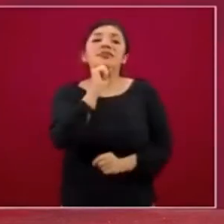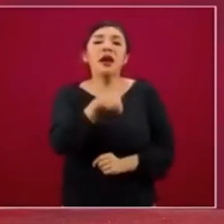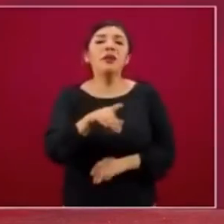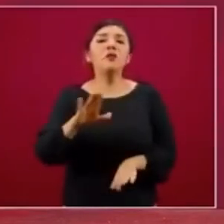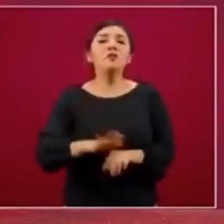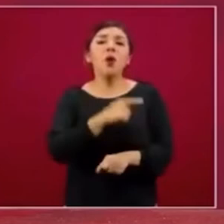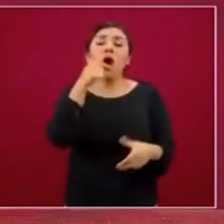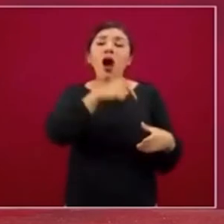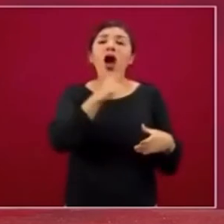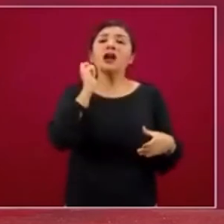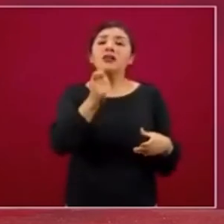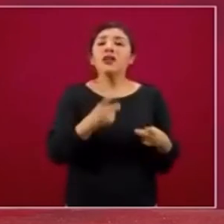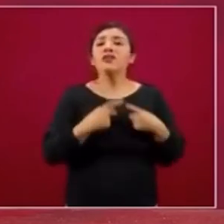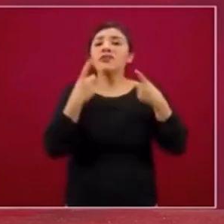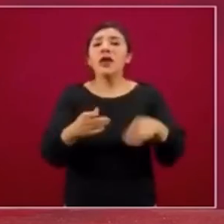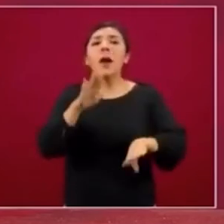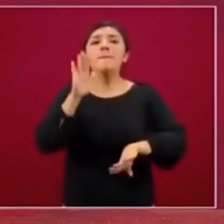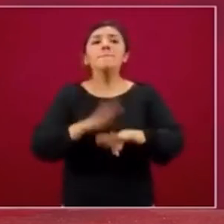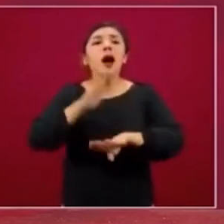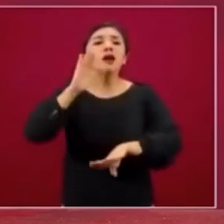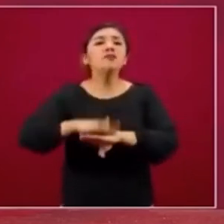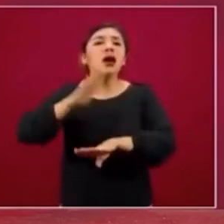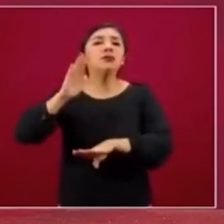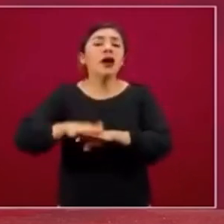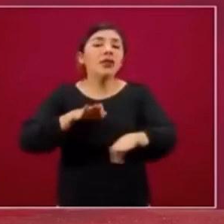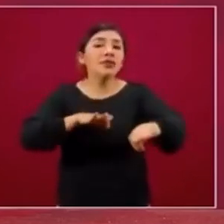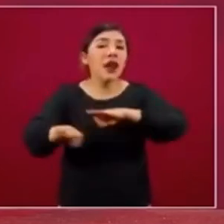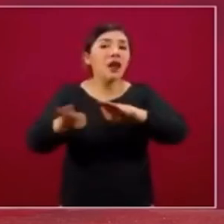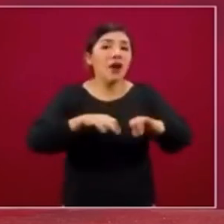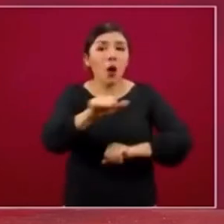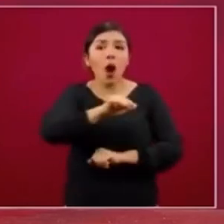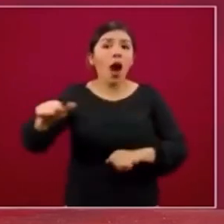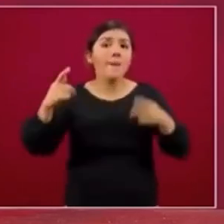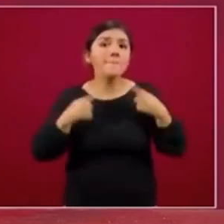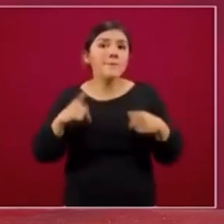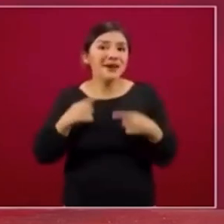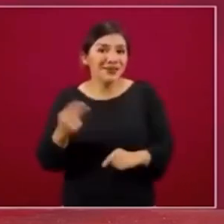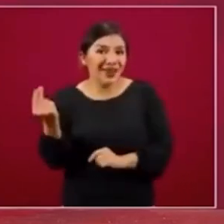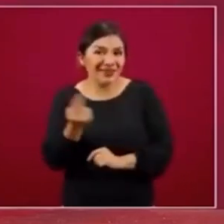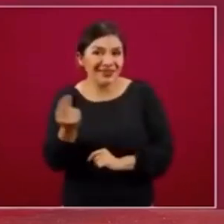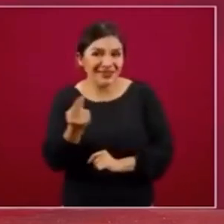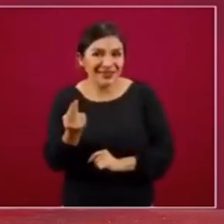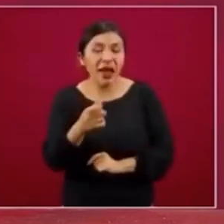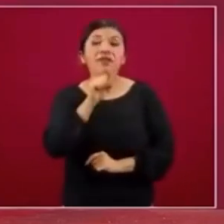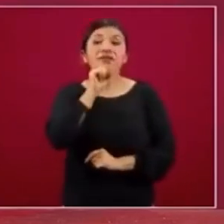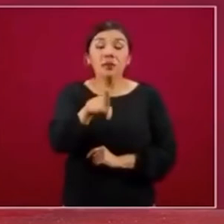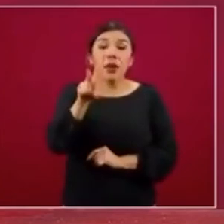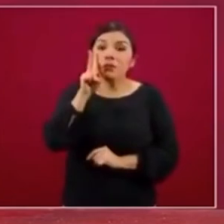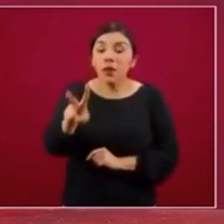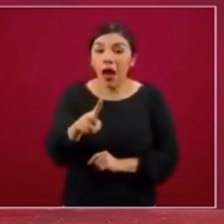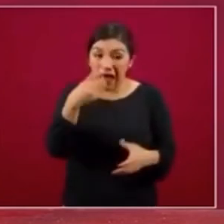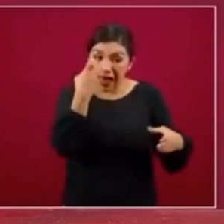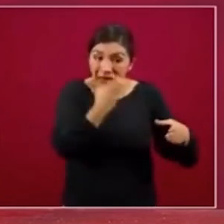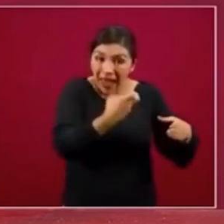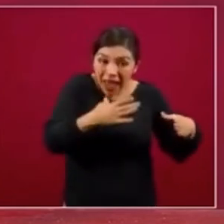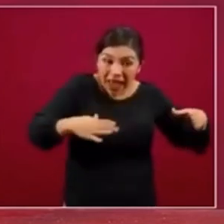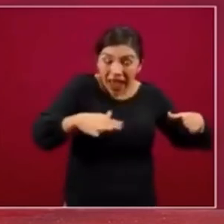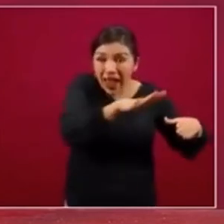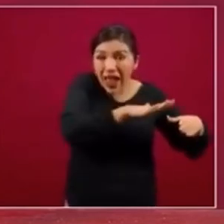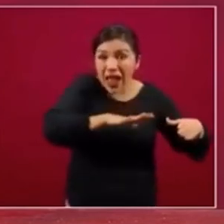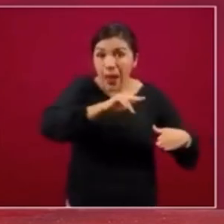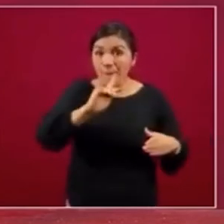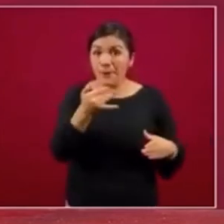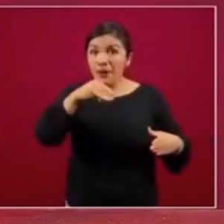ellas son las que aportan la mayor proporción del empleo y porque vemos el gran potencial